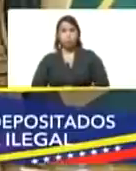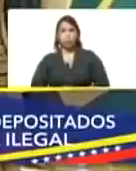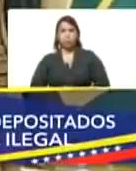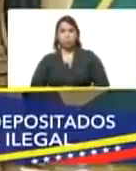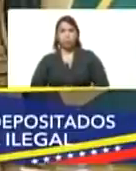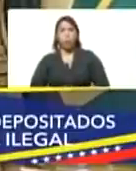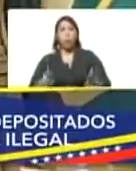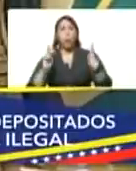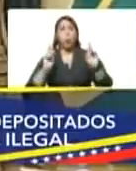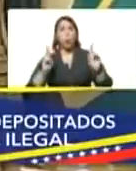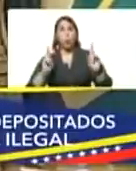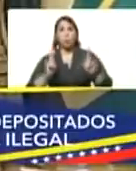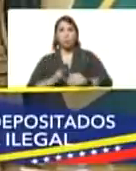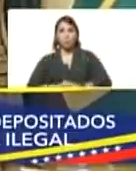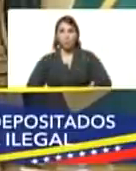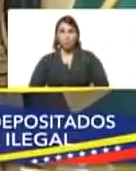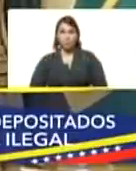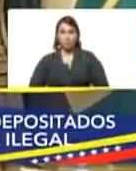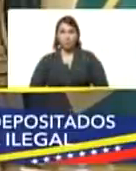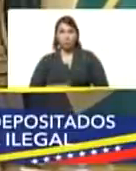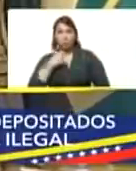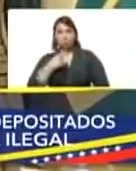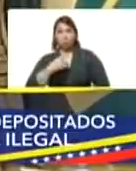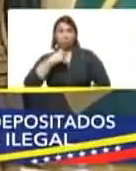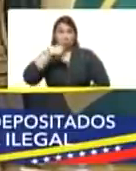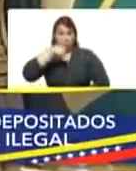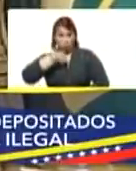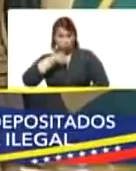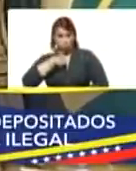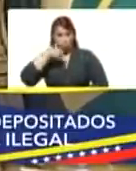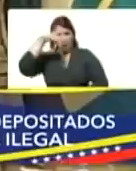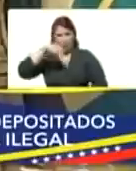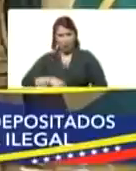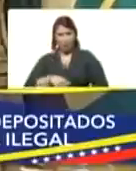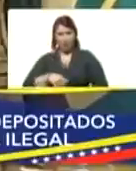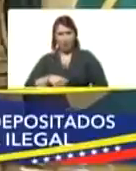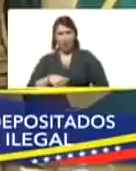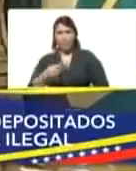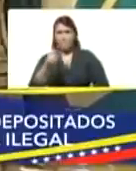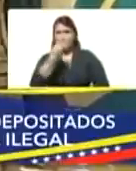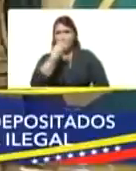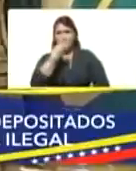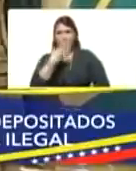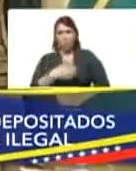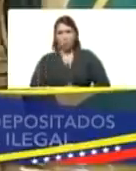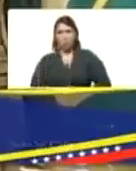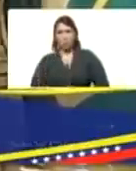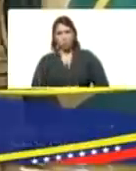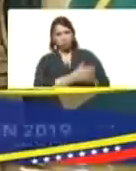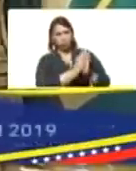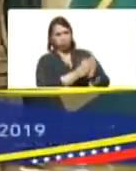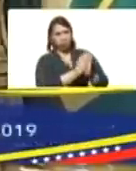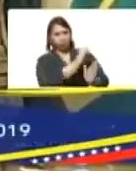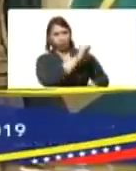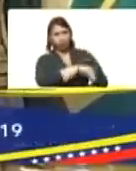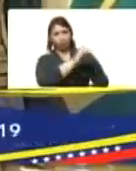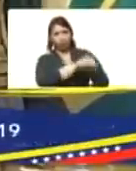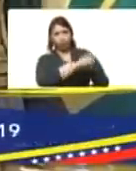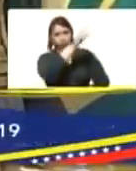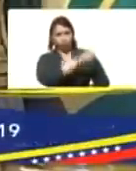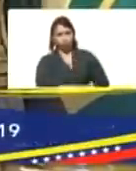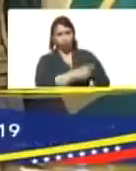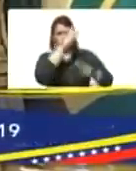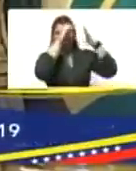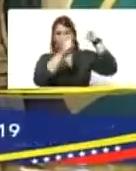Ojalá, digo yo desde acá, desde el Palacio Presidencial, señor embajador, señores embajadores,